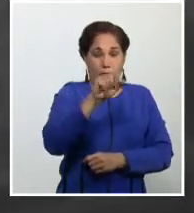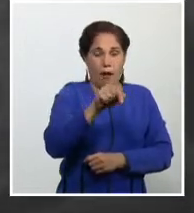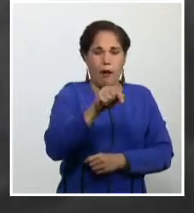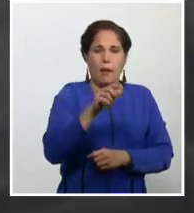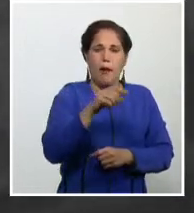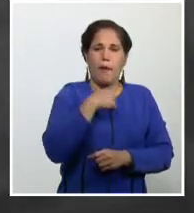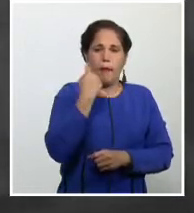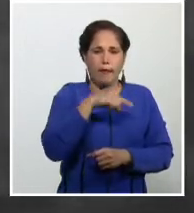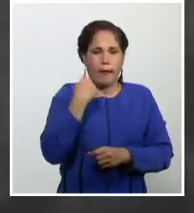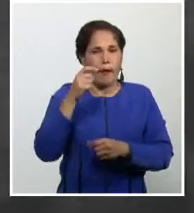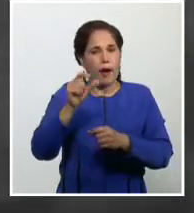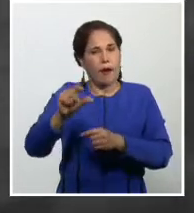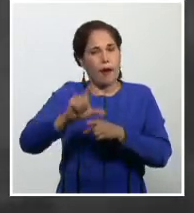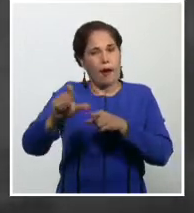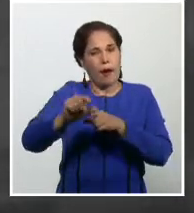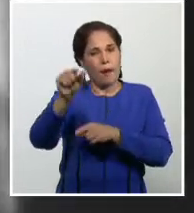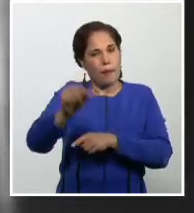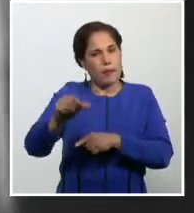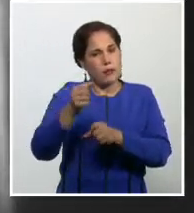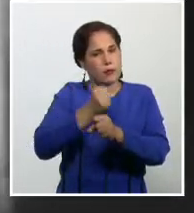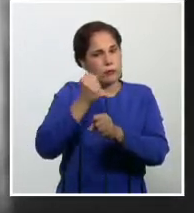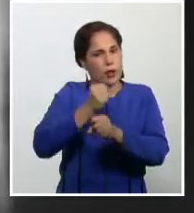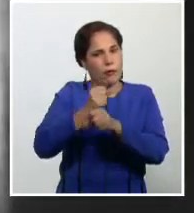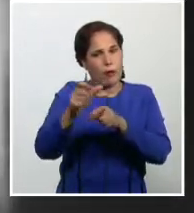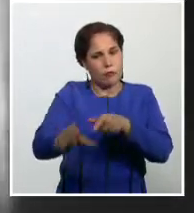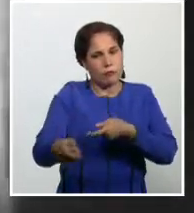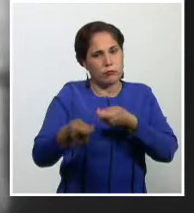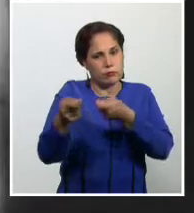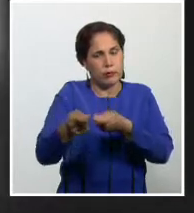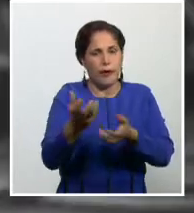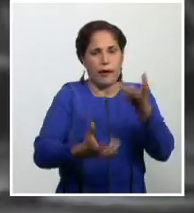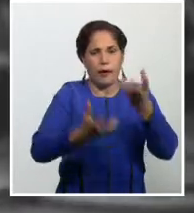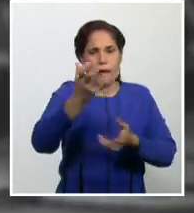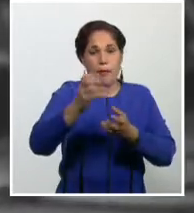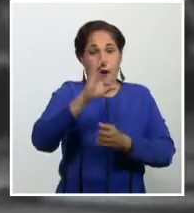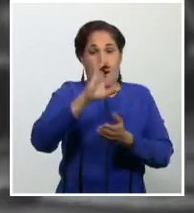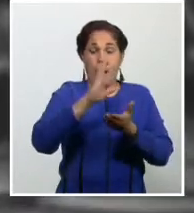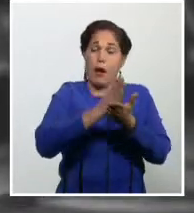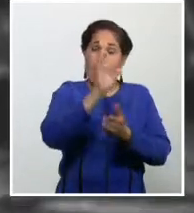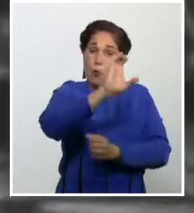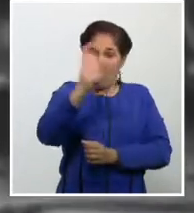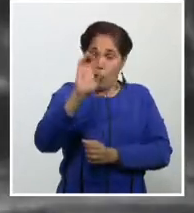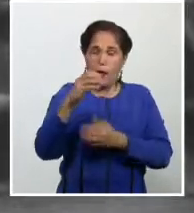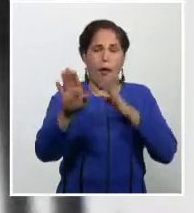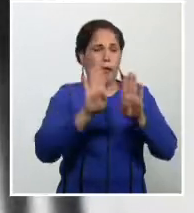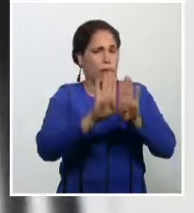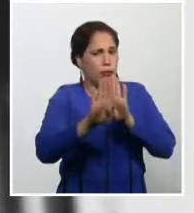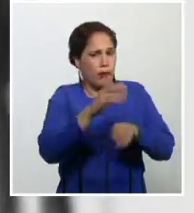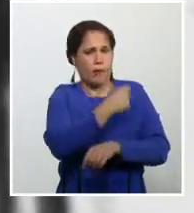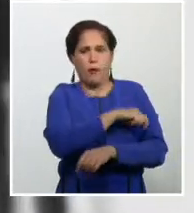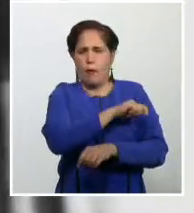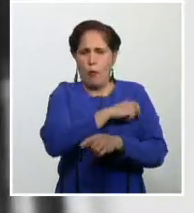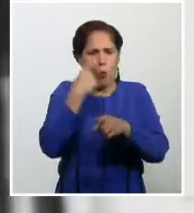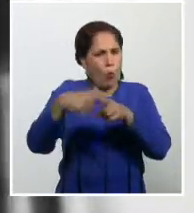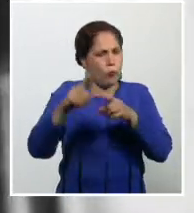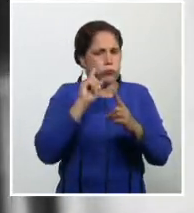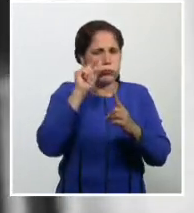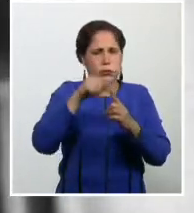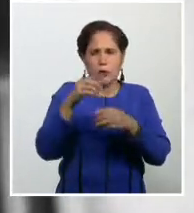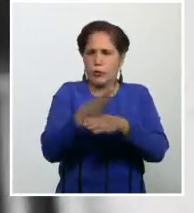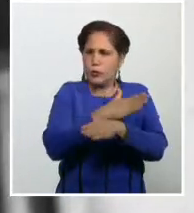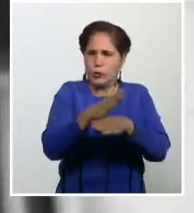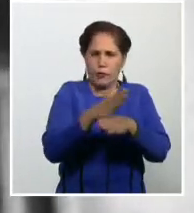matar campesinos y obreros agrícolas, quemar escuelas rurales y tiendas del pueblo, entre otros objetivos